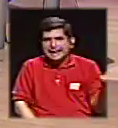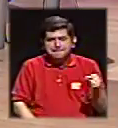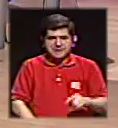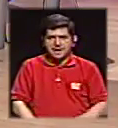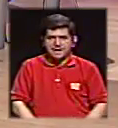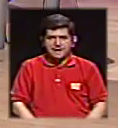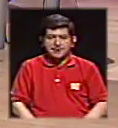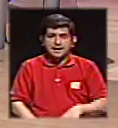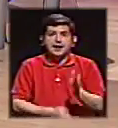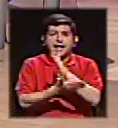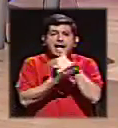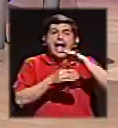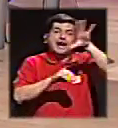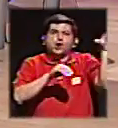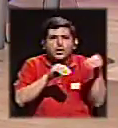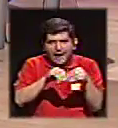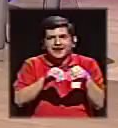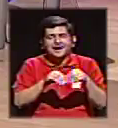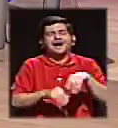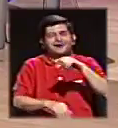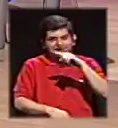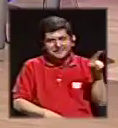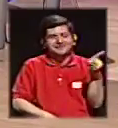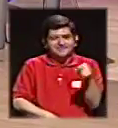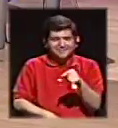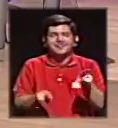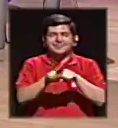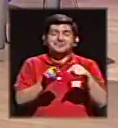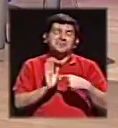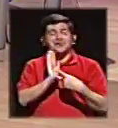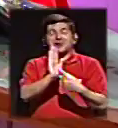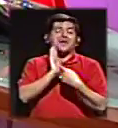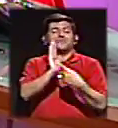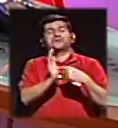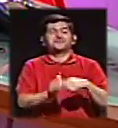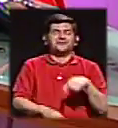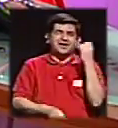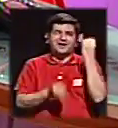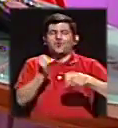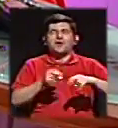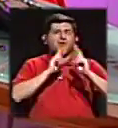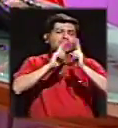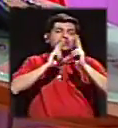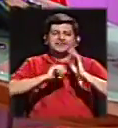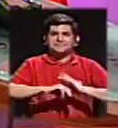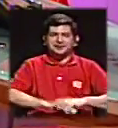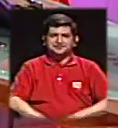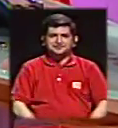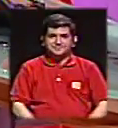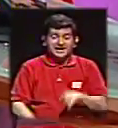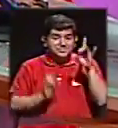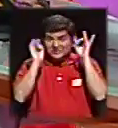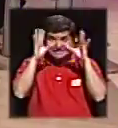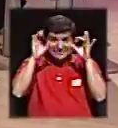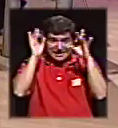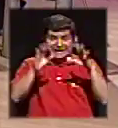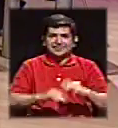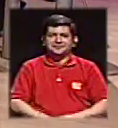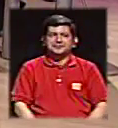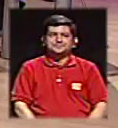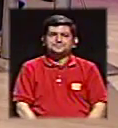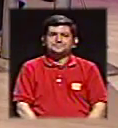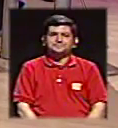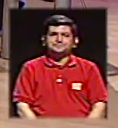¿Algo que agregar? ¿Algo que agregar para que se luciera con la última respuesta? Bueno, eso es un desastre. A ver,